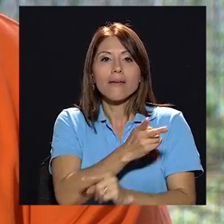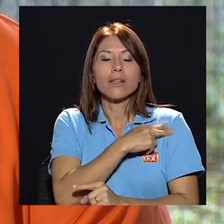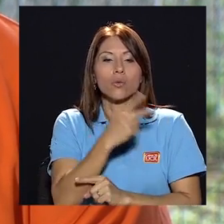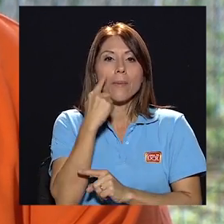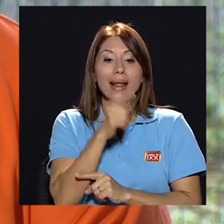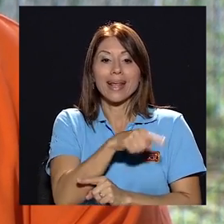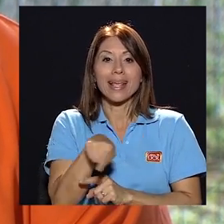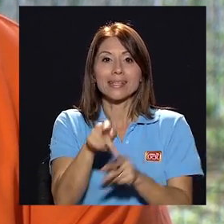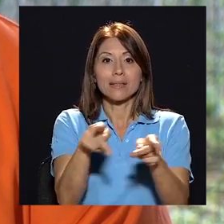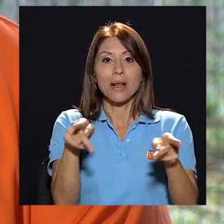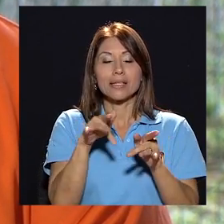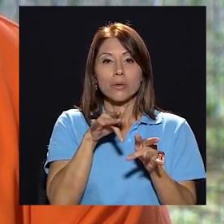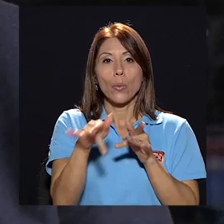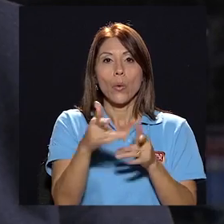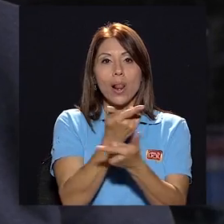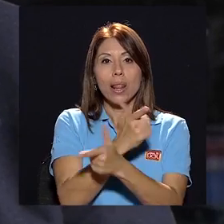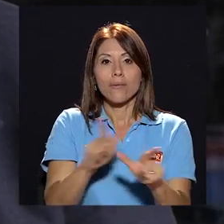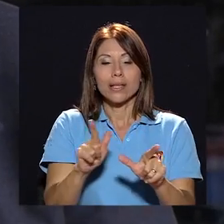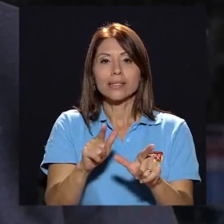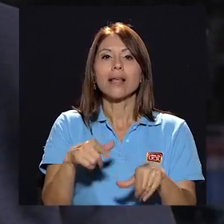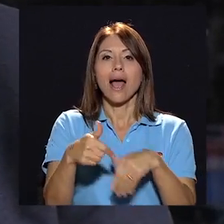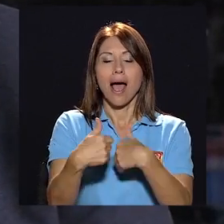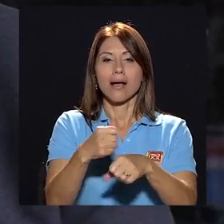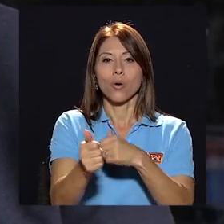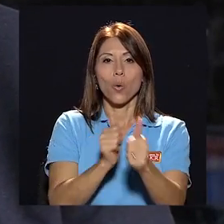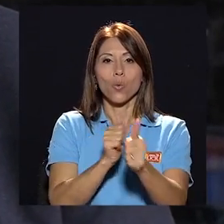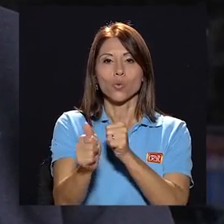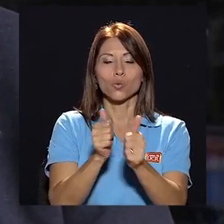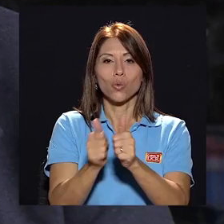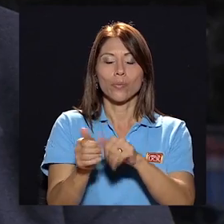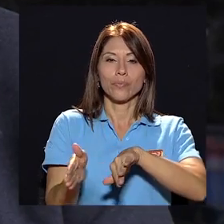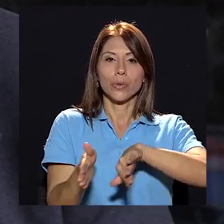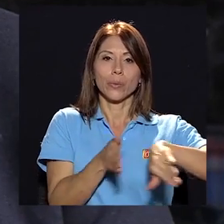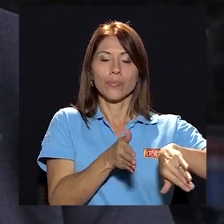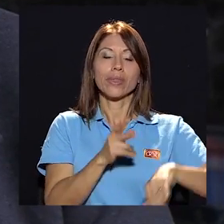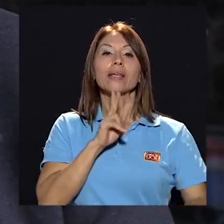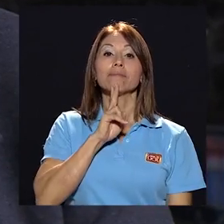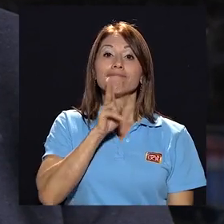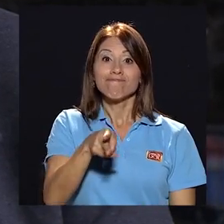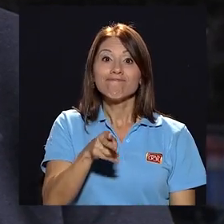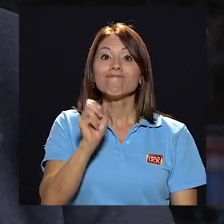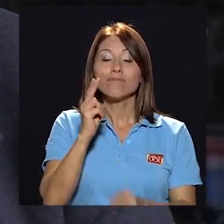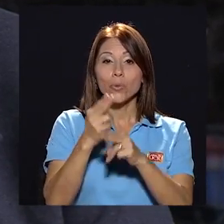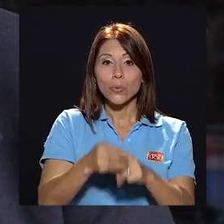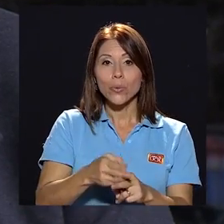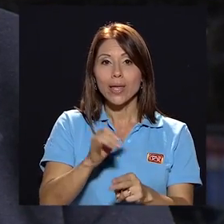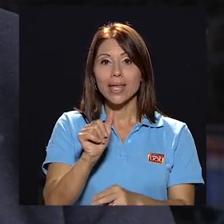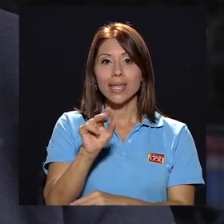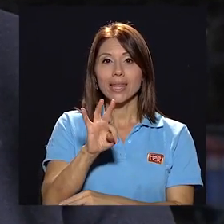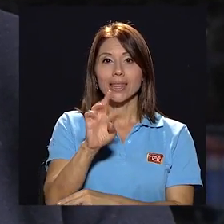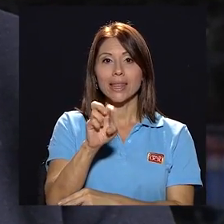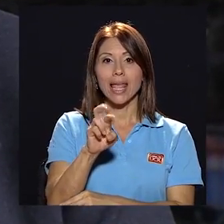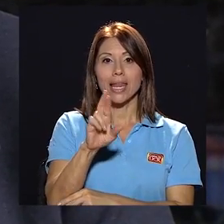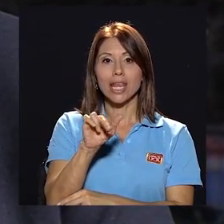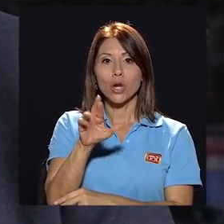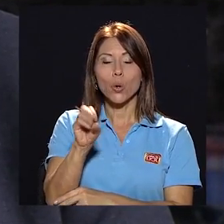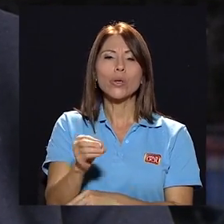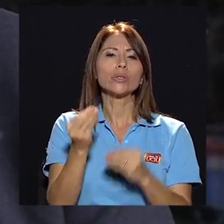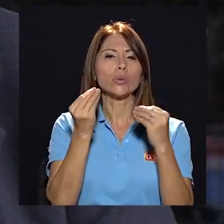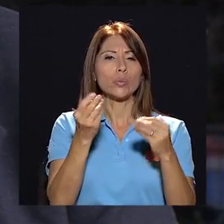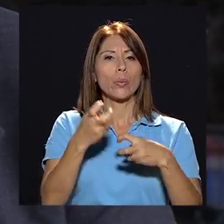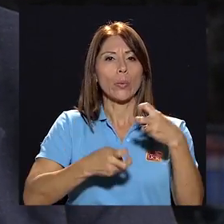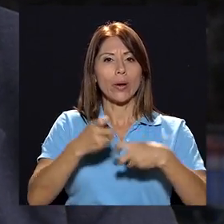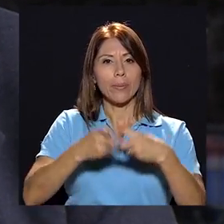que saquen esas plazas de concurso. Efectivamente, el interinazgo es uno de los grandes problemas. Incluso yo sufrí ese problema.